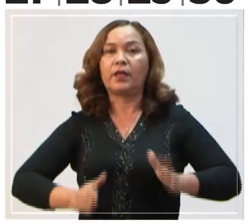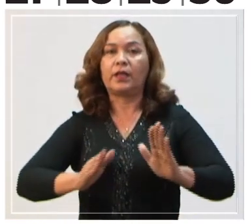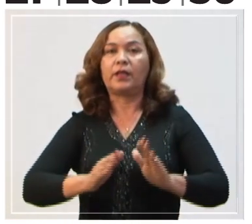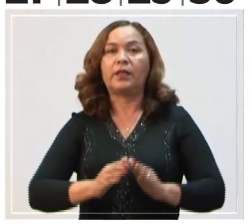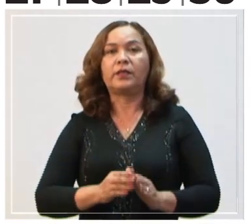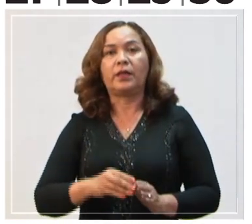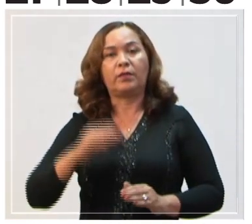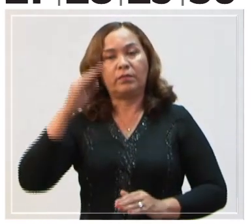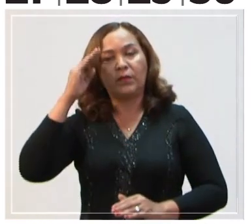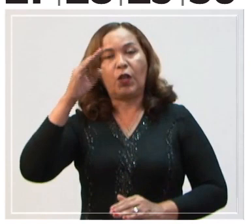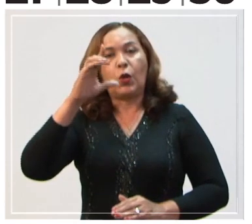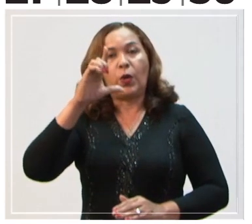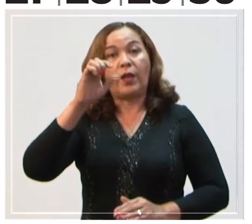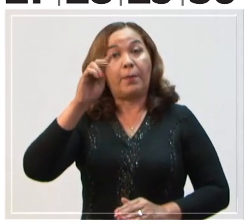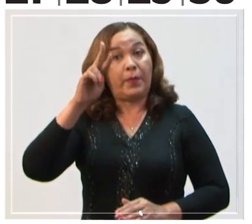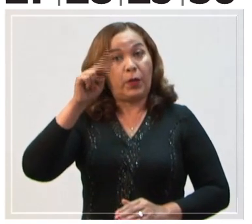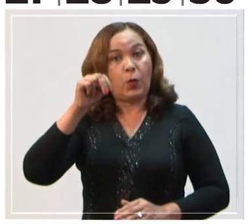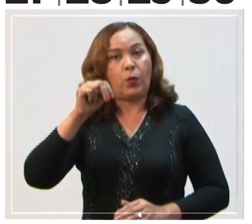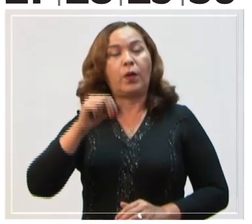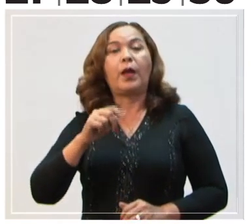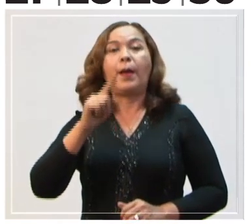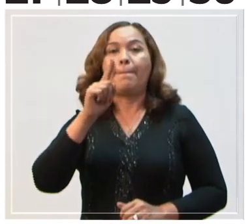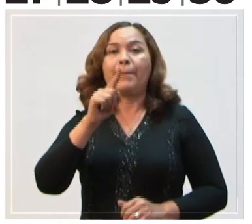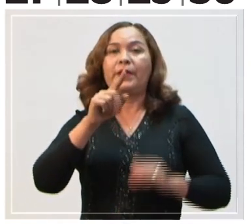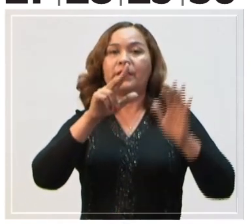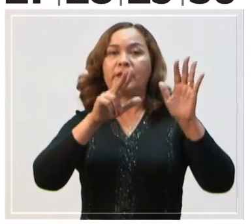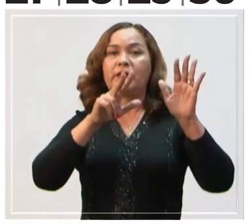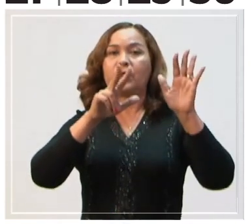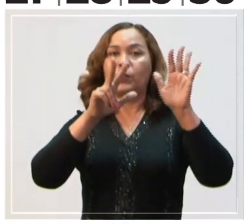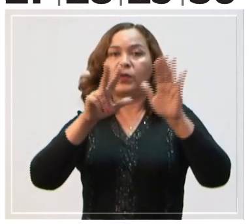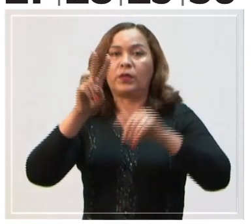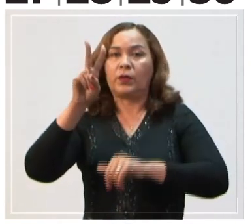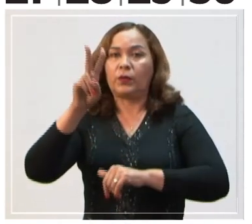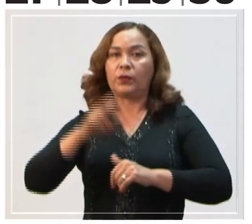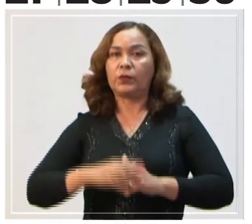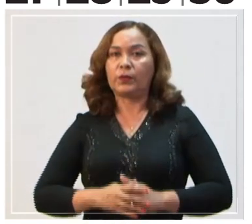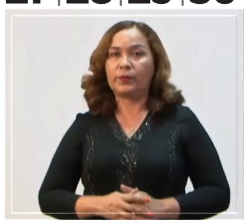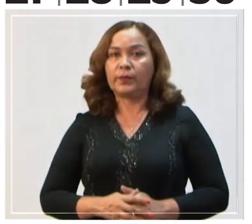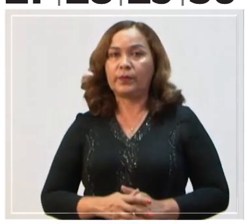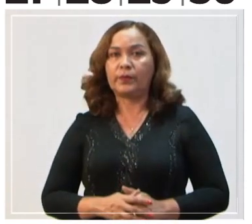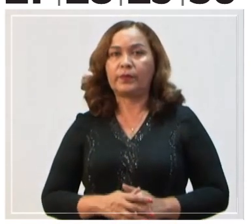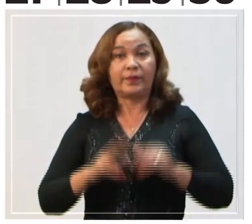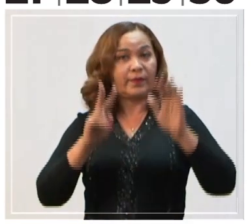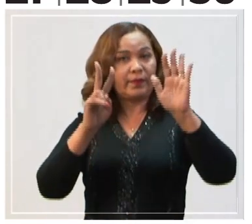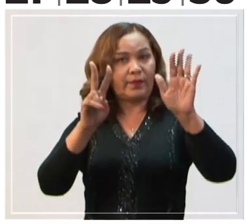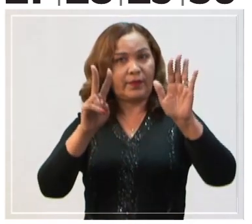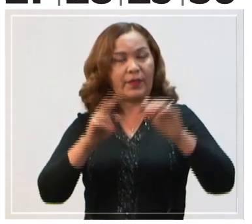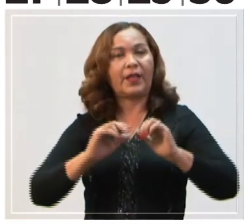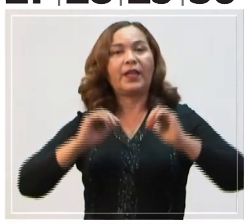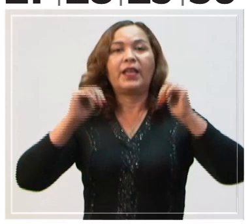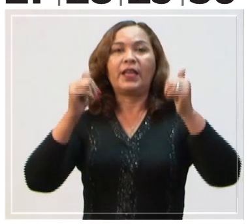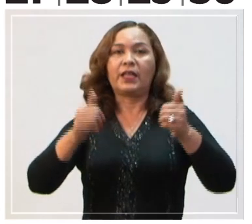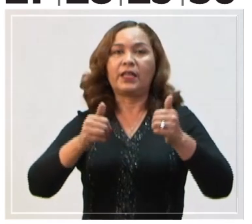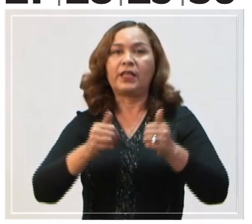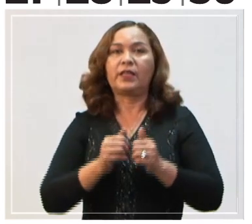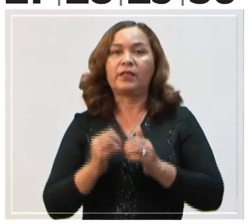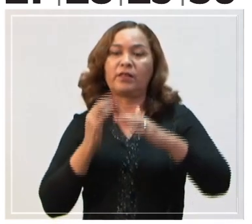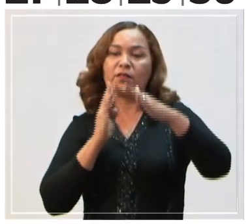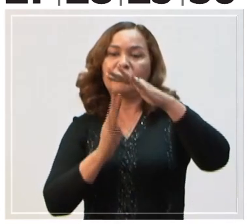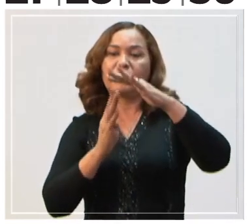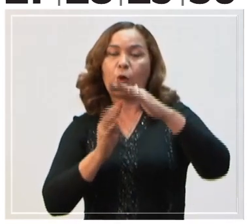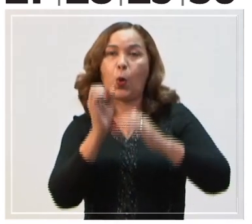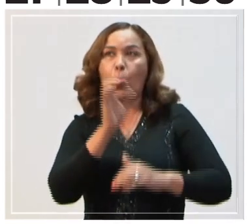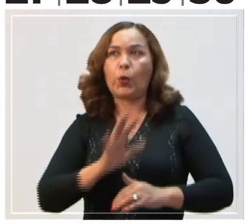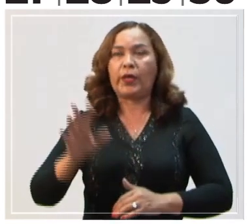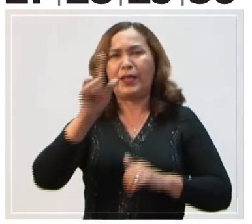Natalicio del Almirante Luis Brión, 1782. Día 7. Inicio de la